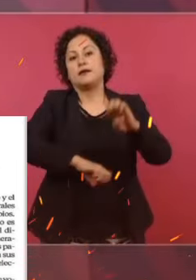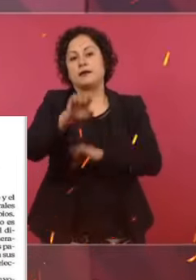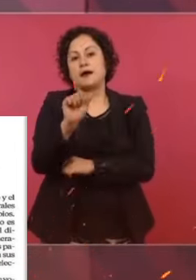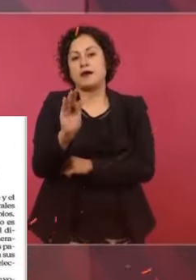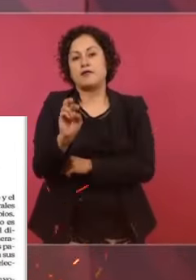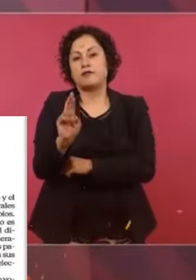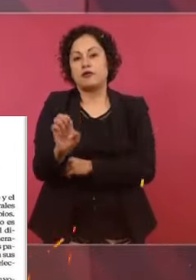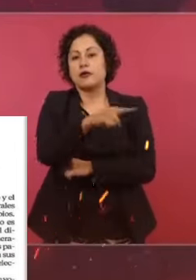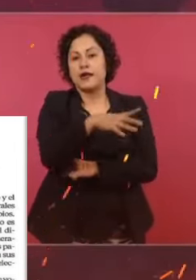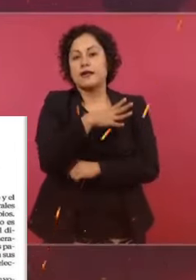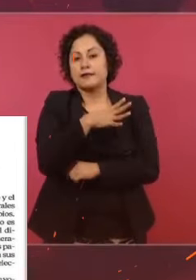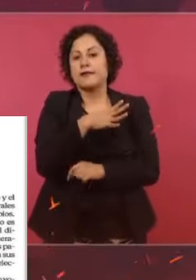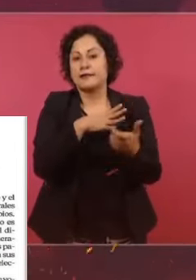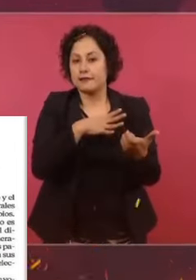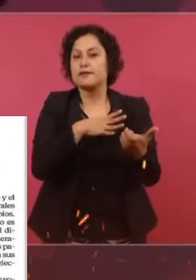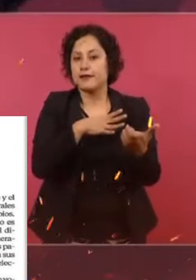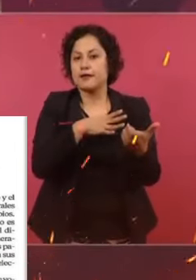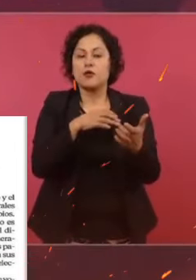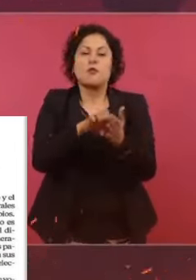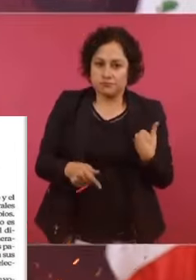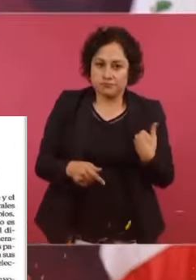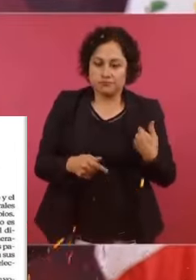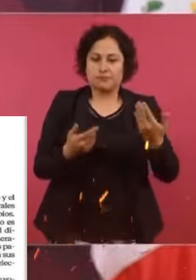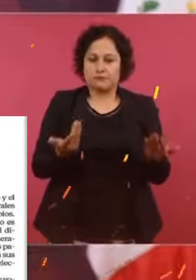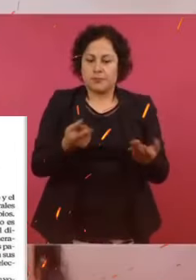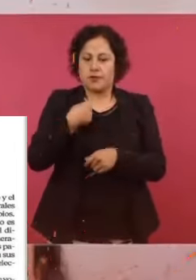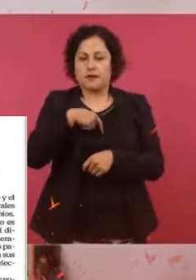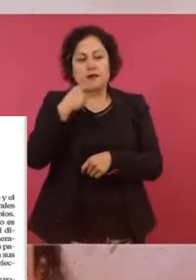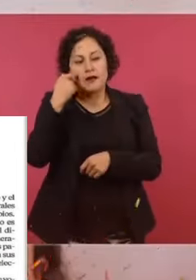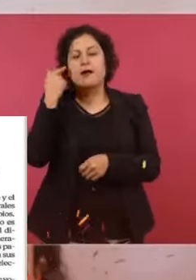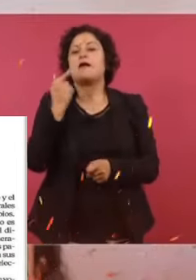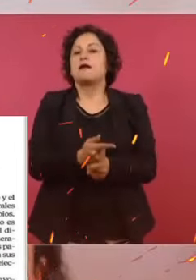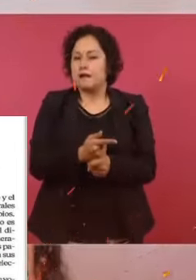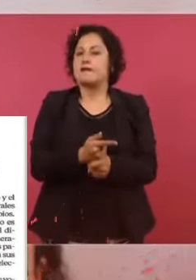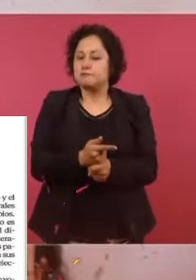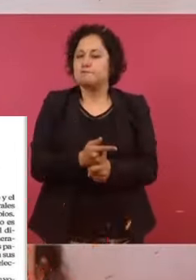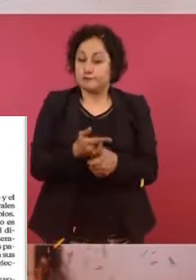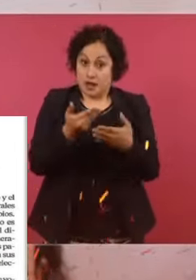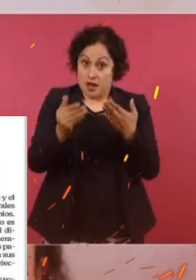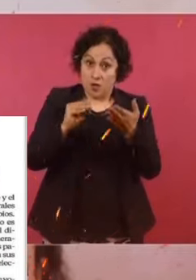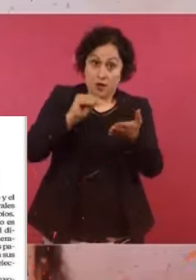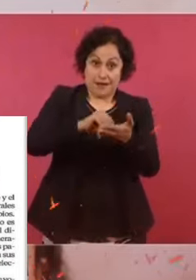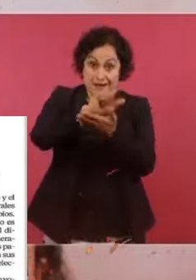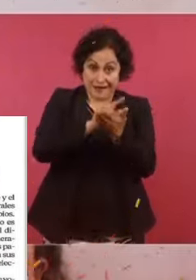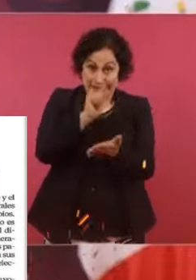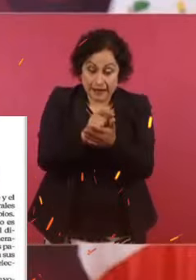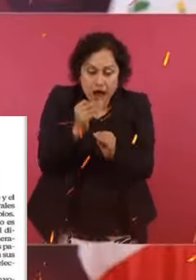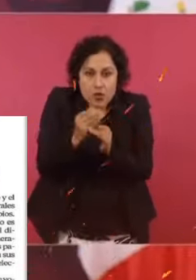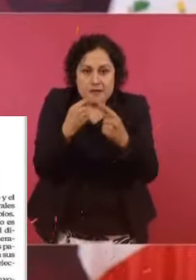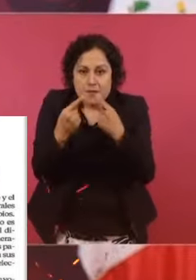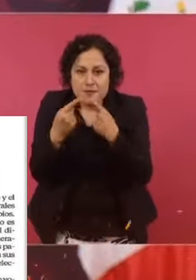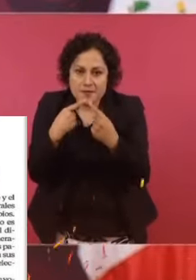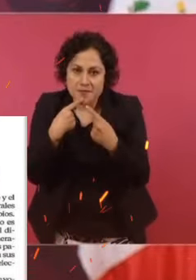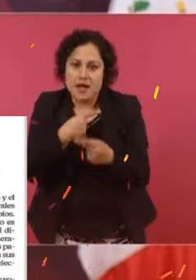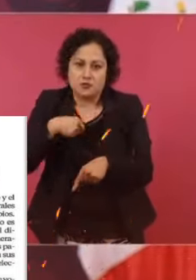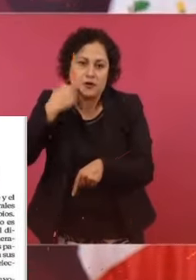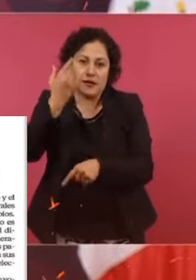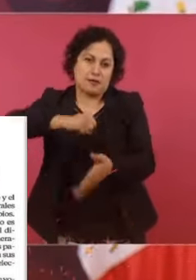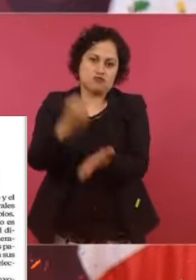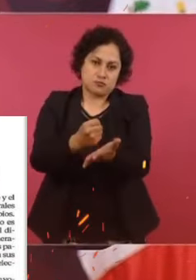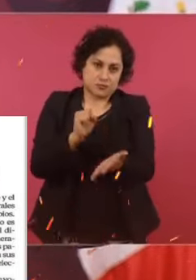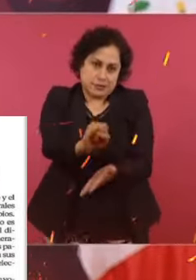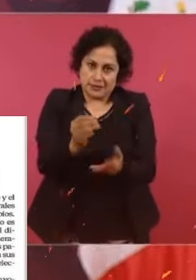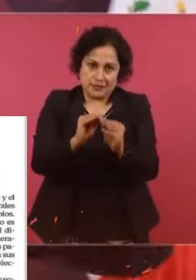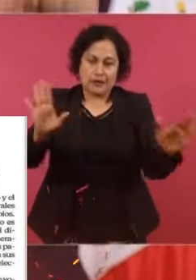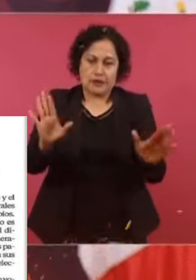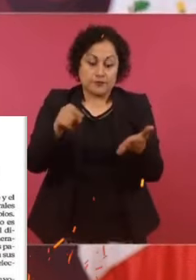manejan dinero, de quienes no han cobrado sus pensiones. Entonces, lo que se está ahora discutiendo, y queremos que se apruebe, es